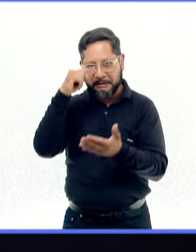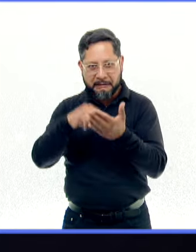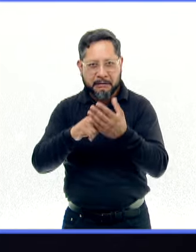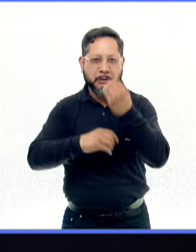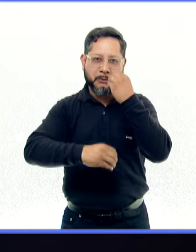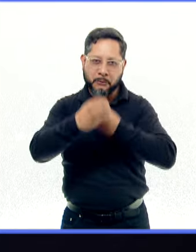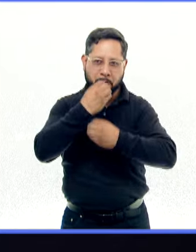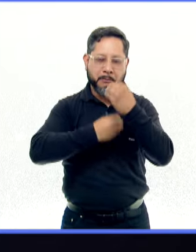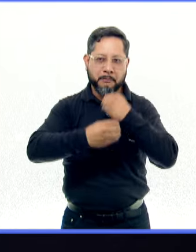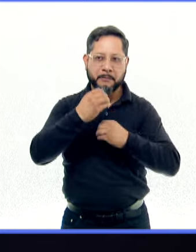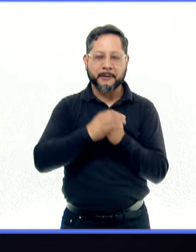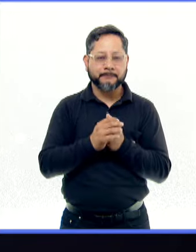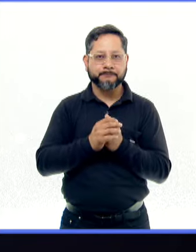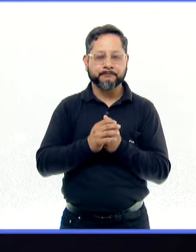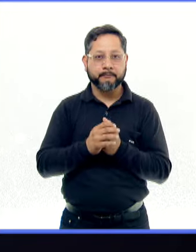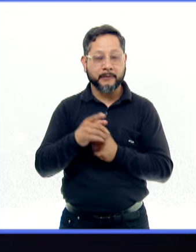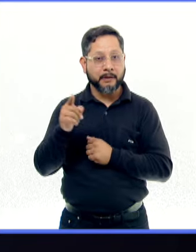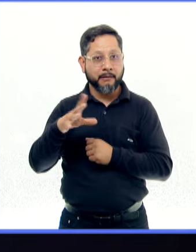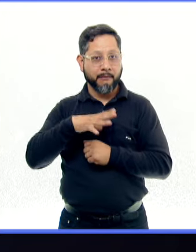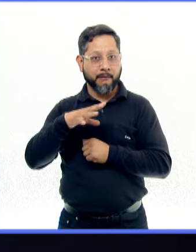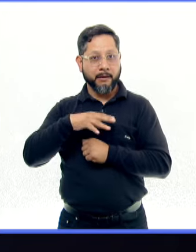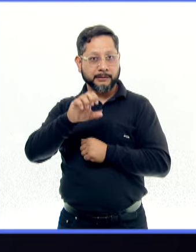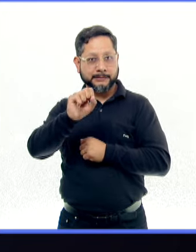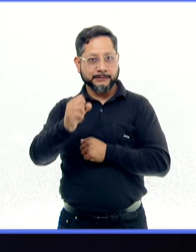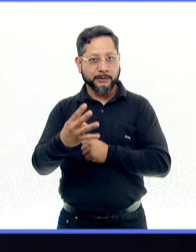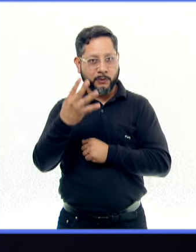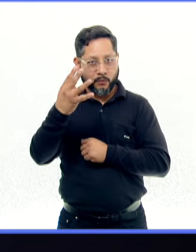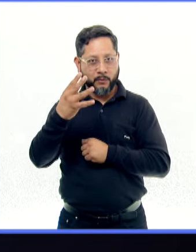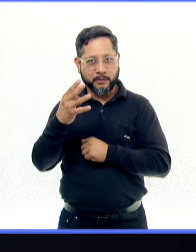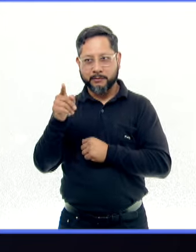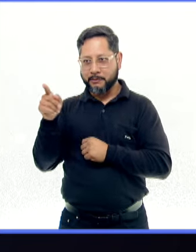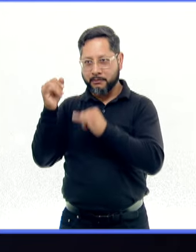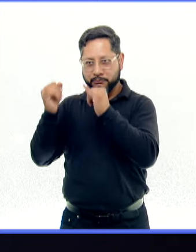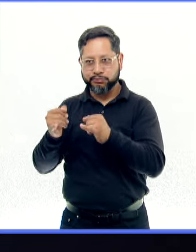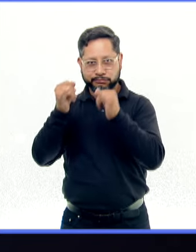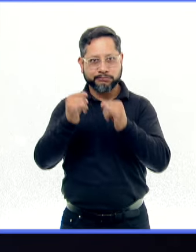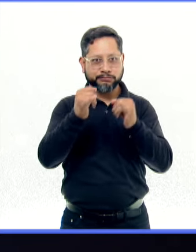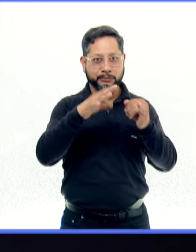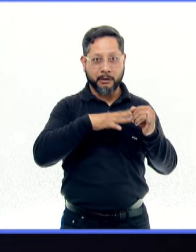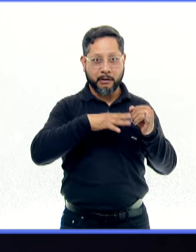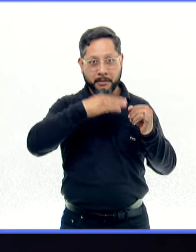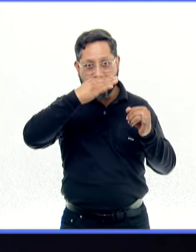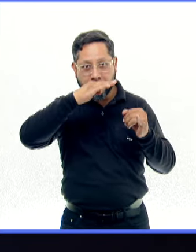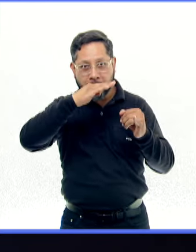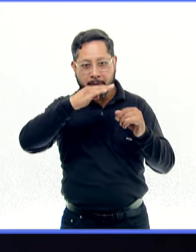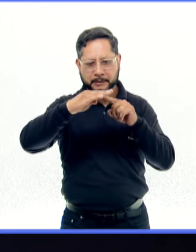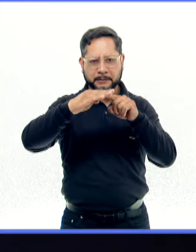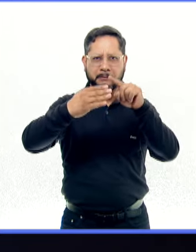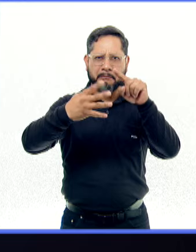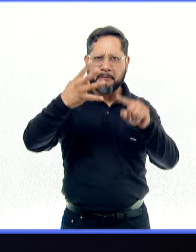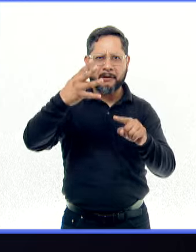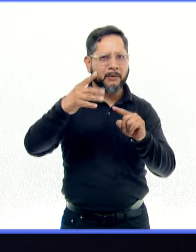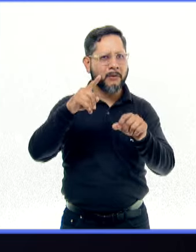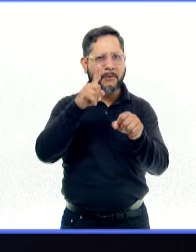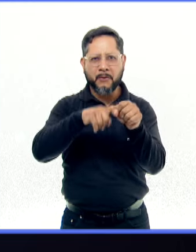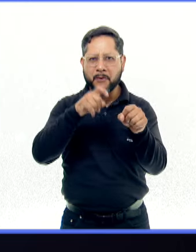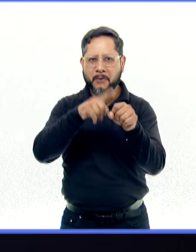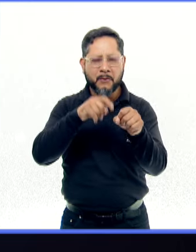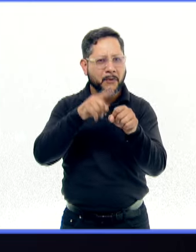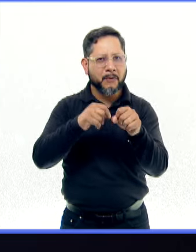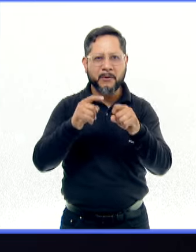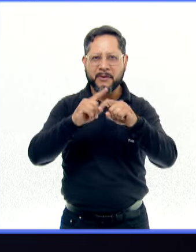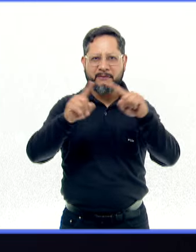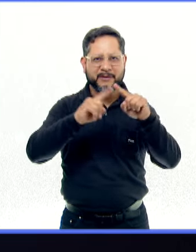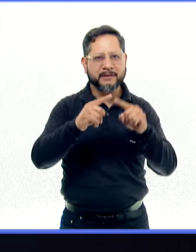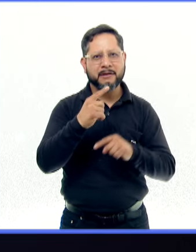alimentación. De las 64 razas de maíces nativos que tenemos en nuestro país, existe una gama de colores que incluye tonalidades